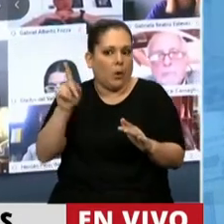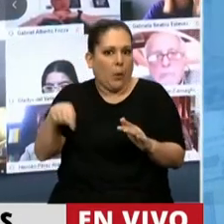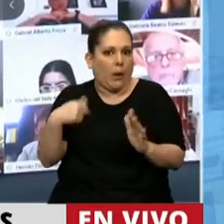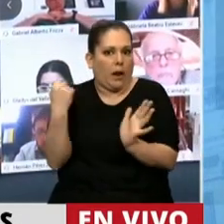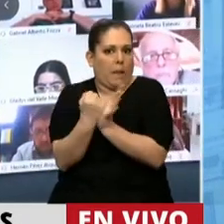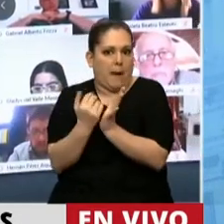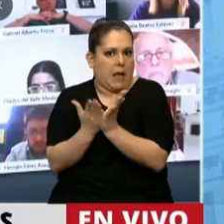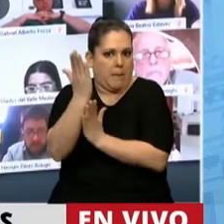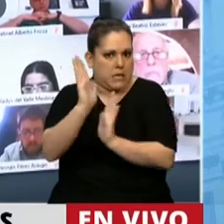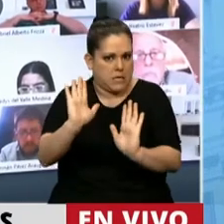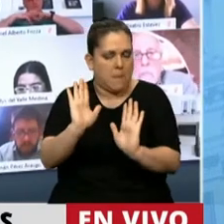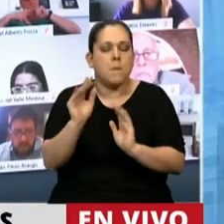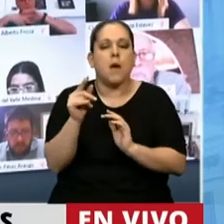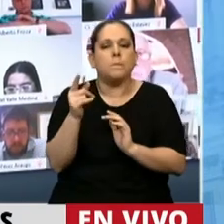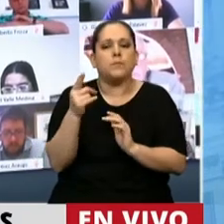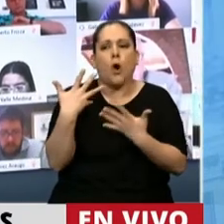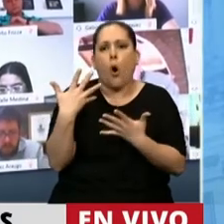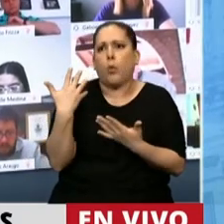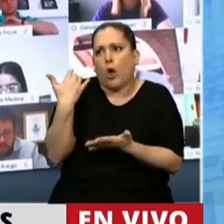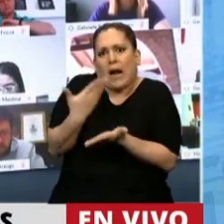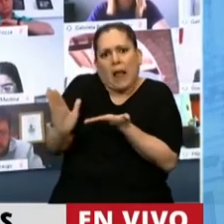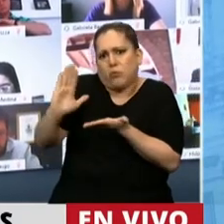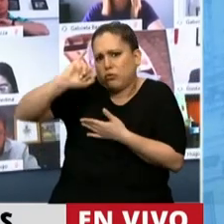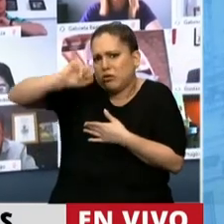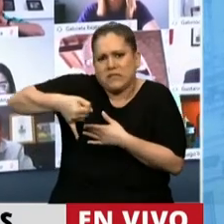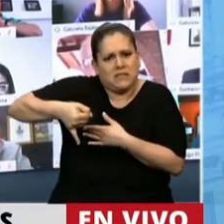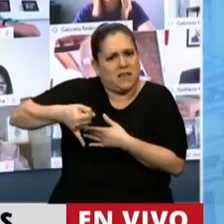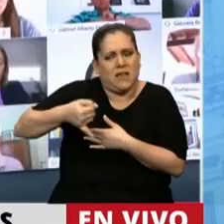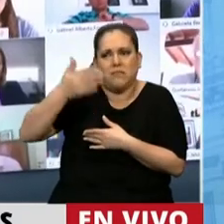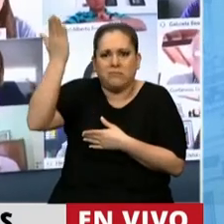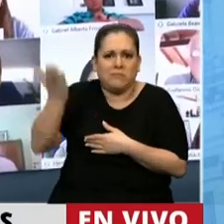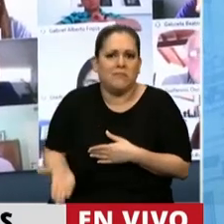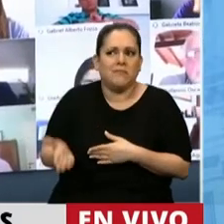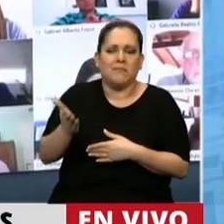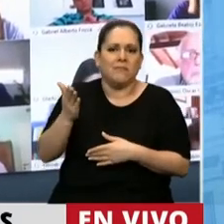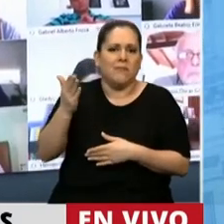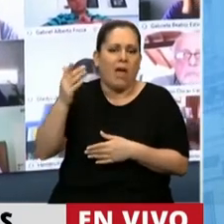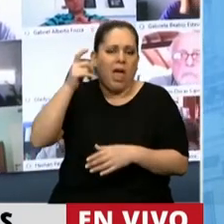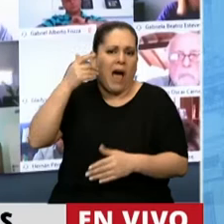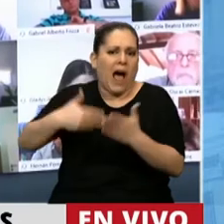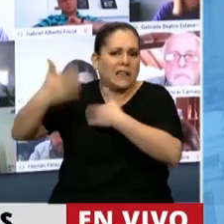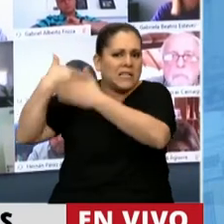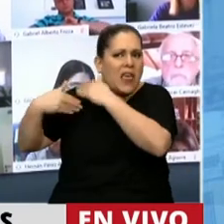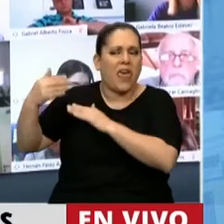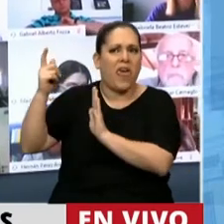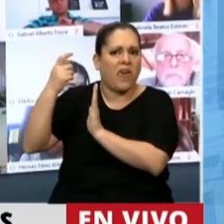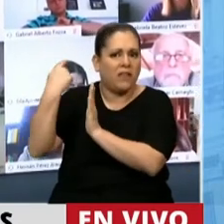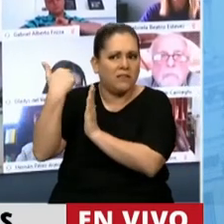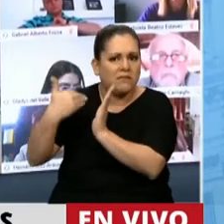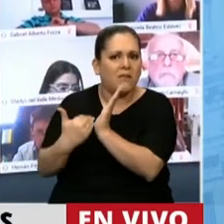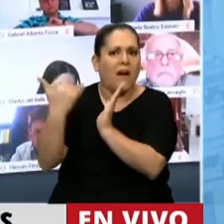supuesto que es repudiable lo de Amer y sobre todo el prontuario que tenía las denuncias,